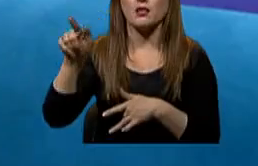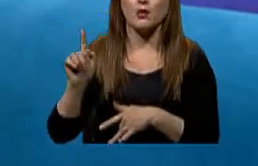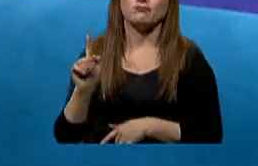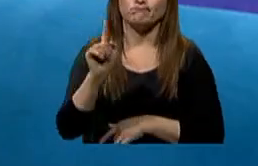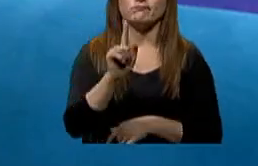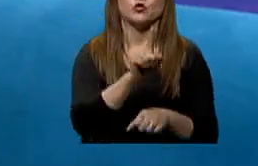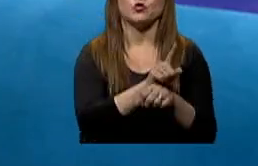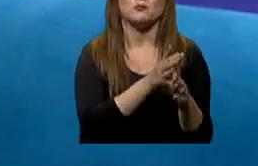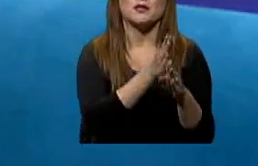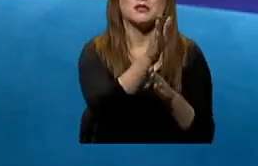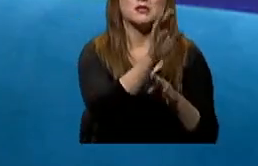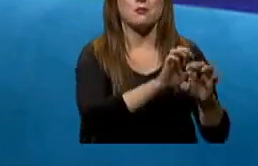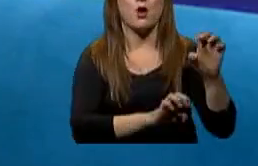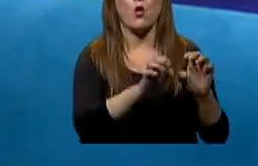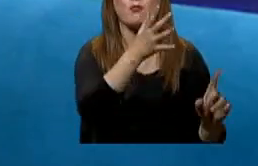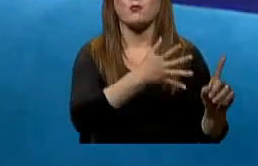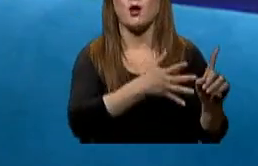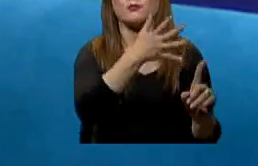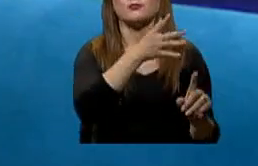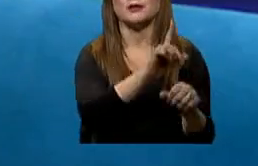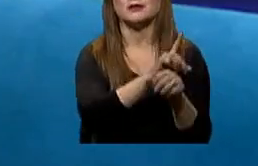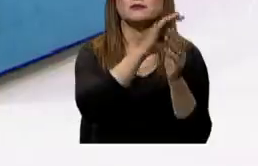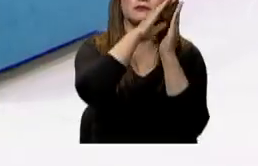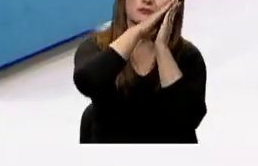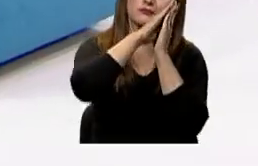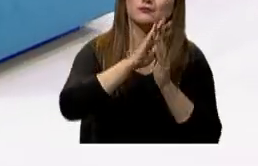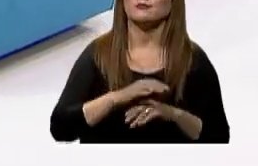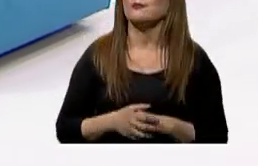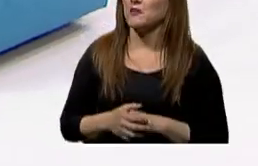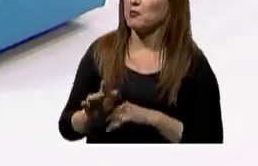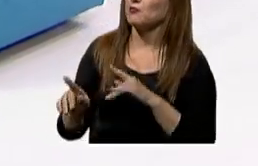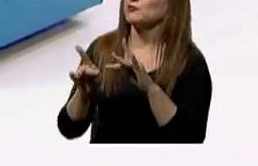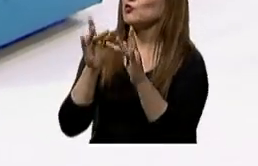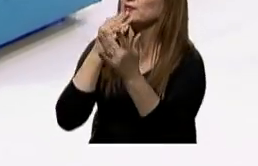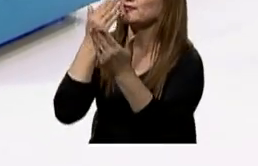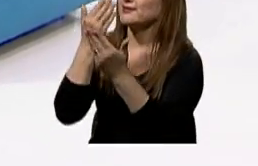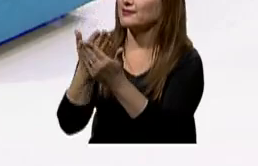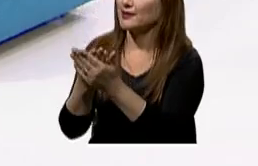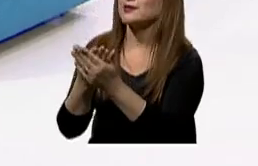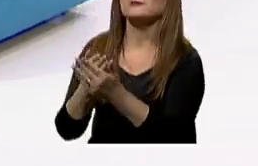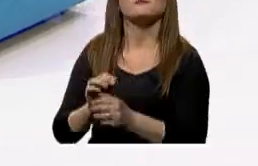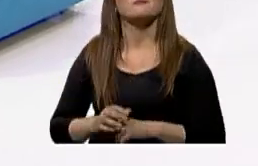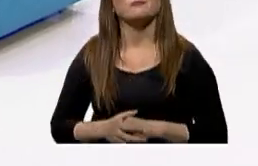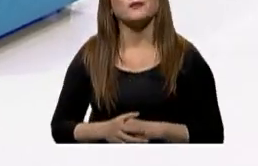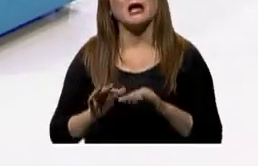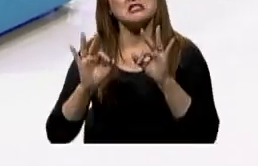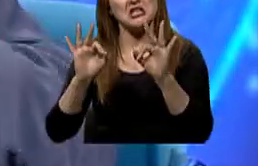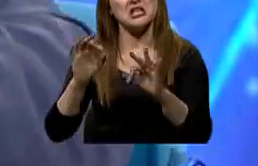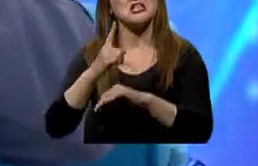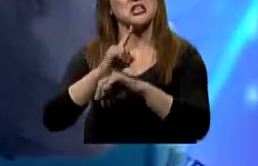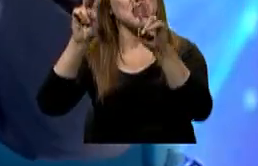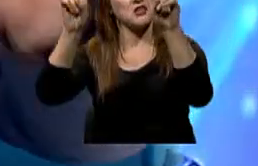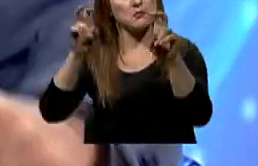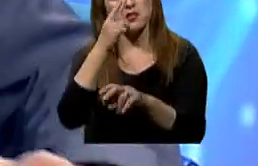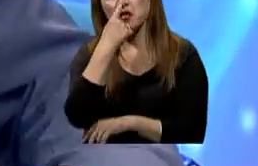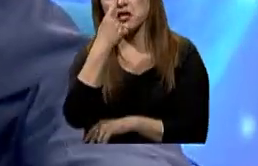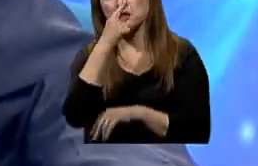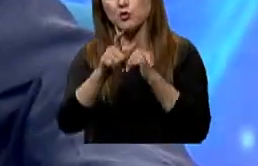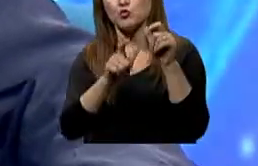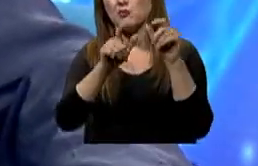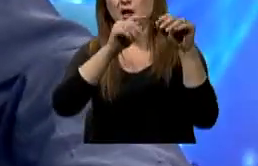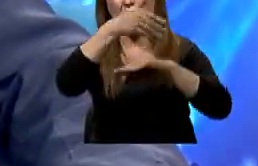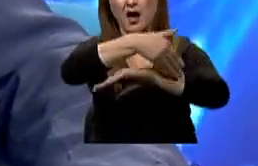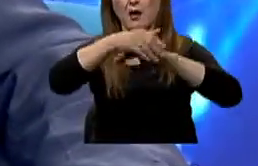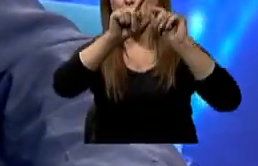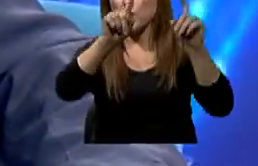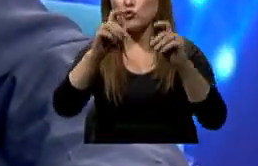evaluados por un médico especialista en medicina del sueño. Perfecto, excelente, doctor. Bueno, como siempre, son temas súper interesantes, la gente nos hizo muchas preguntas,